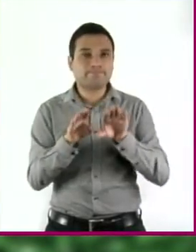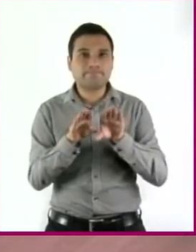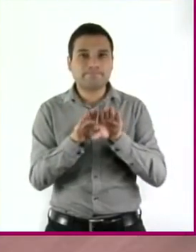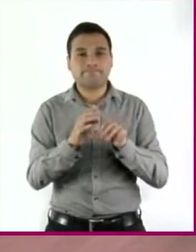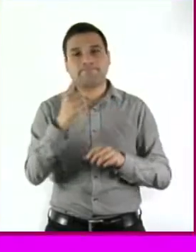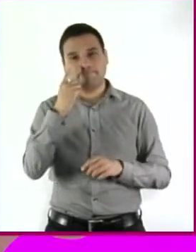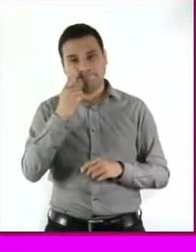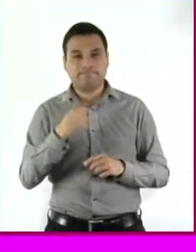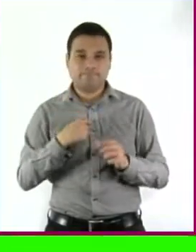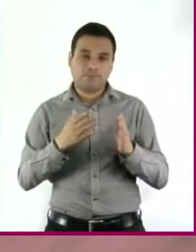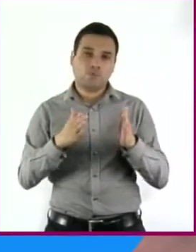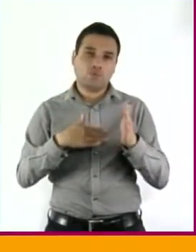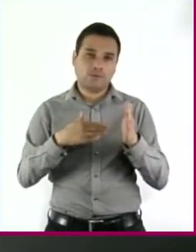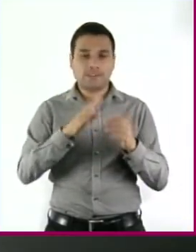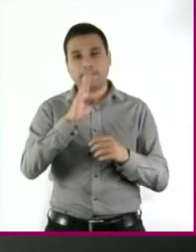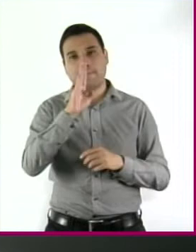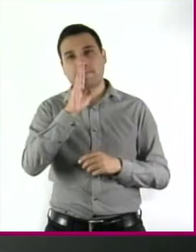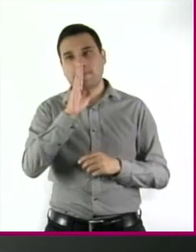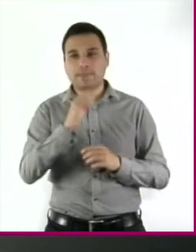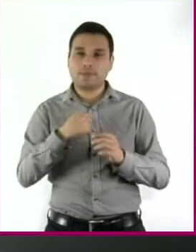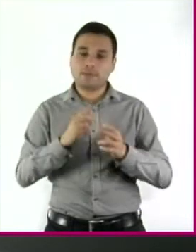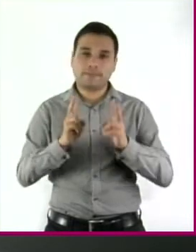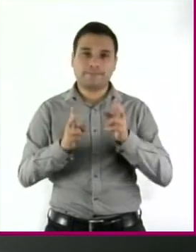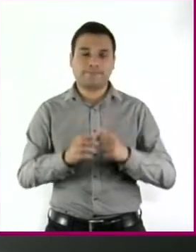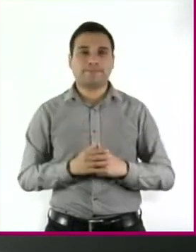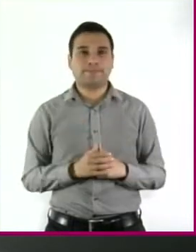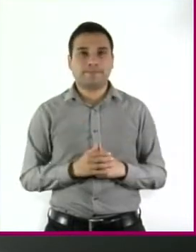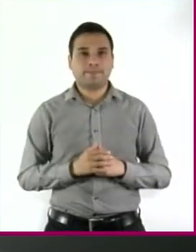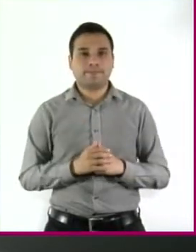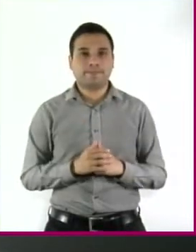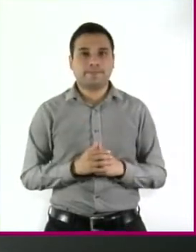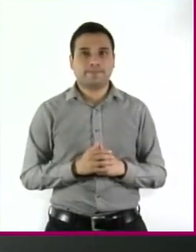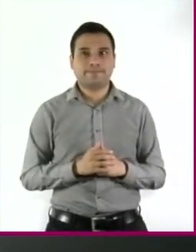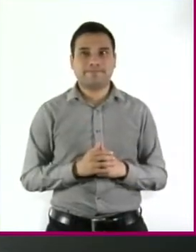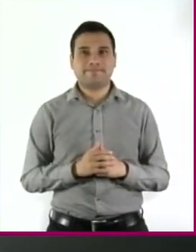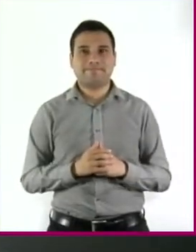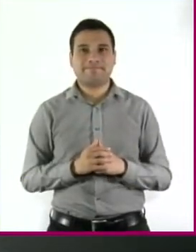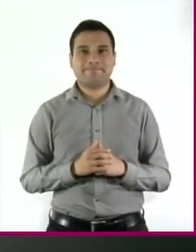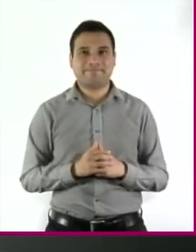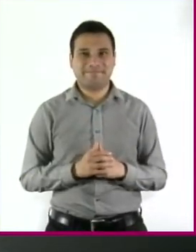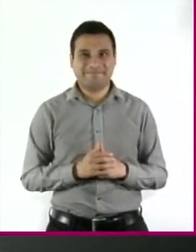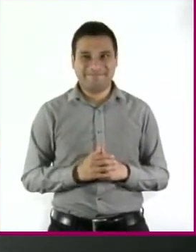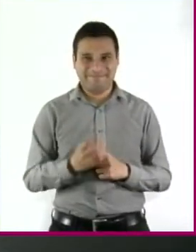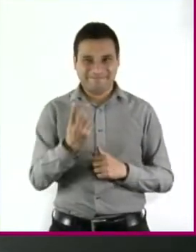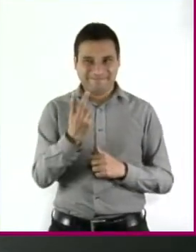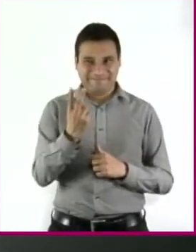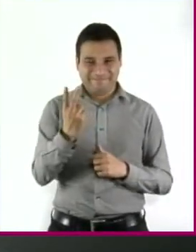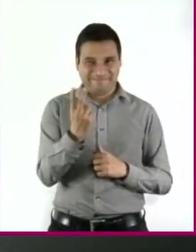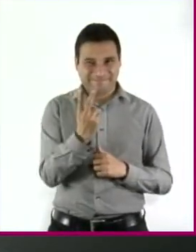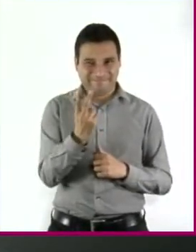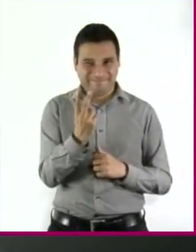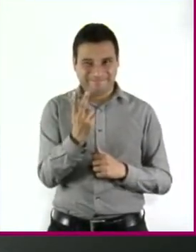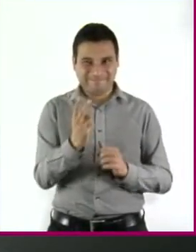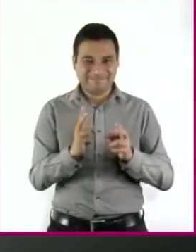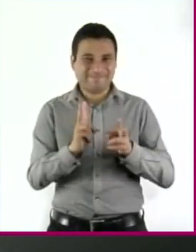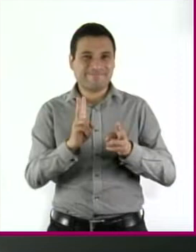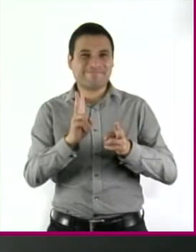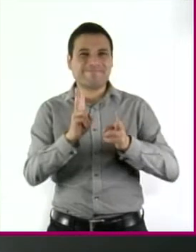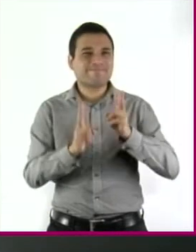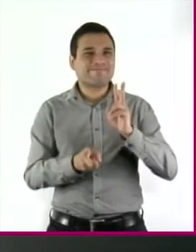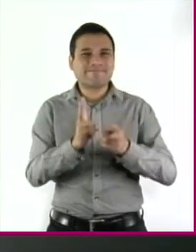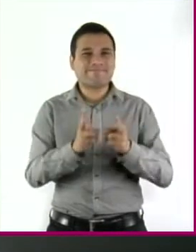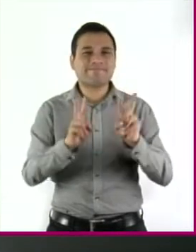en la cocina y ella estaba preguntando... La discusión en la que están concentrados Luna y Emiliano con respecto a la